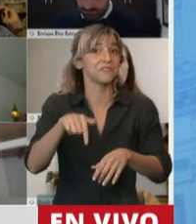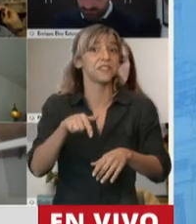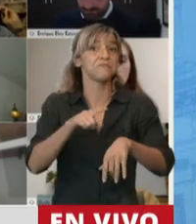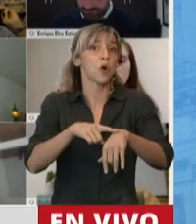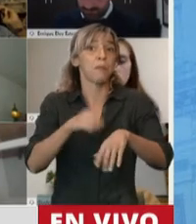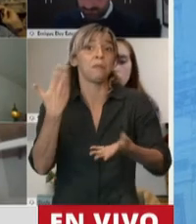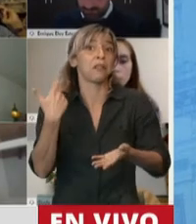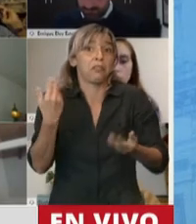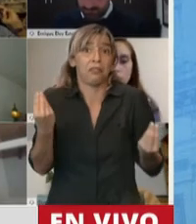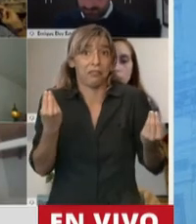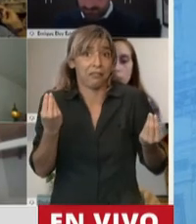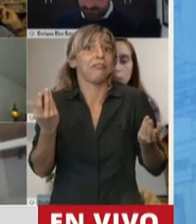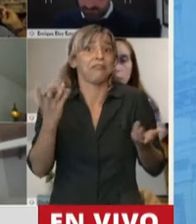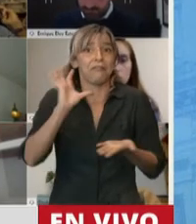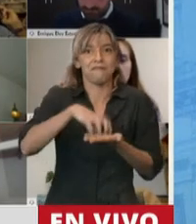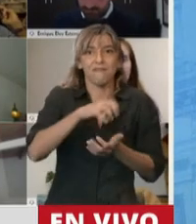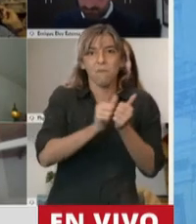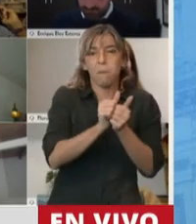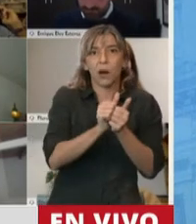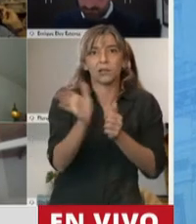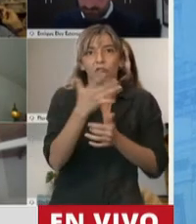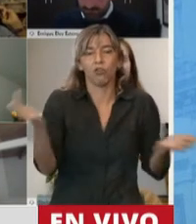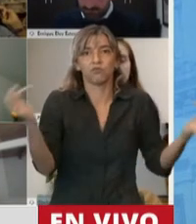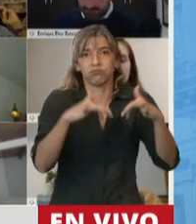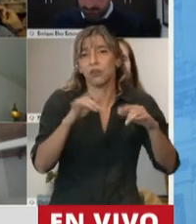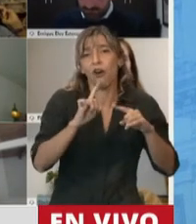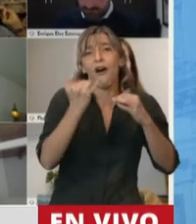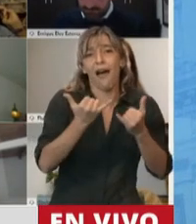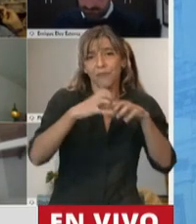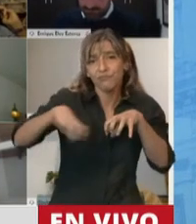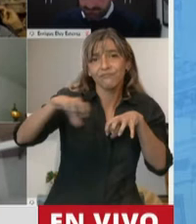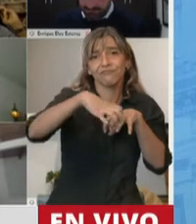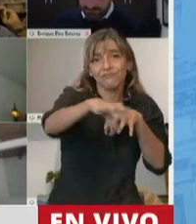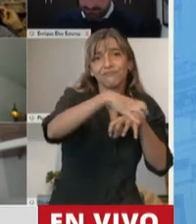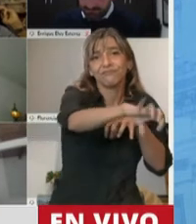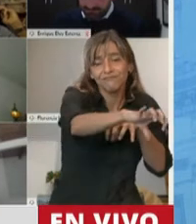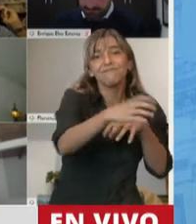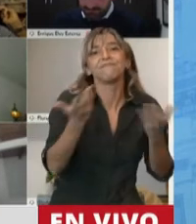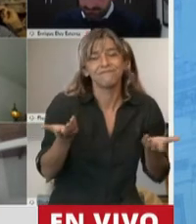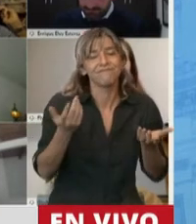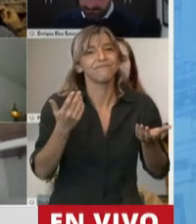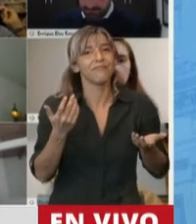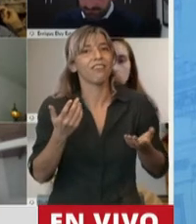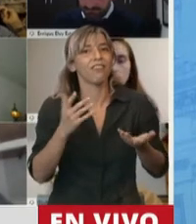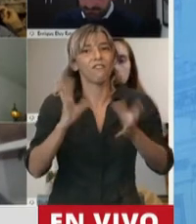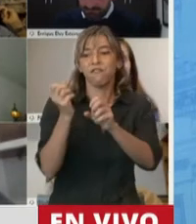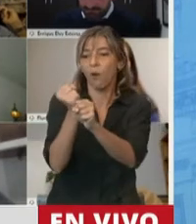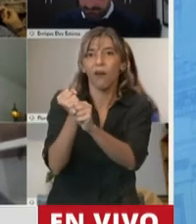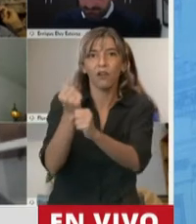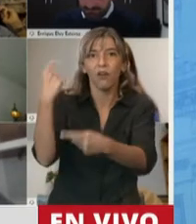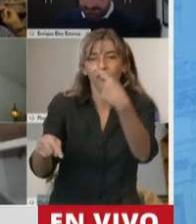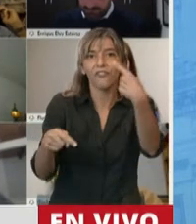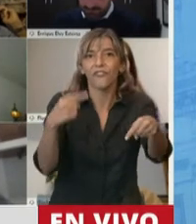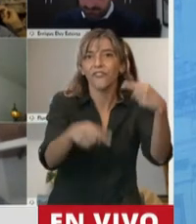la disminución de los planteles propios y la externalización de las tareas complementarias. También la